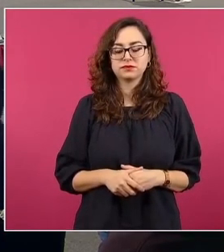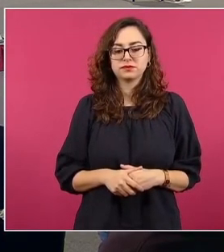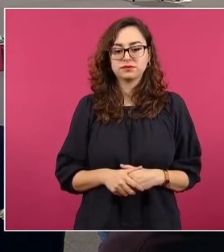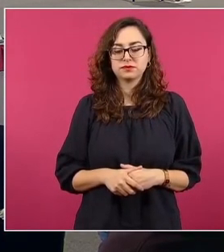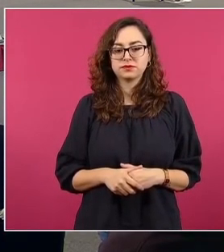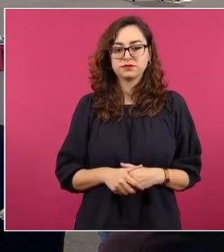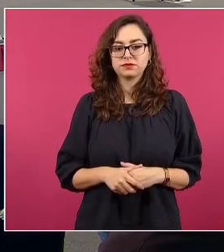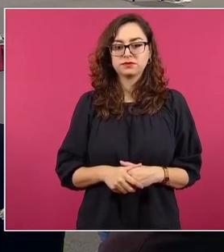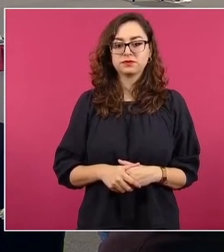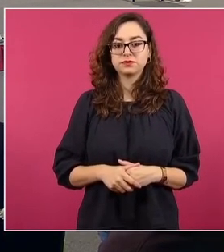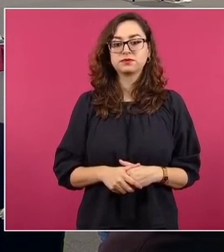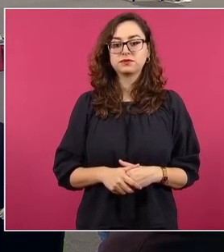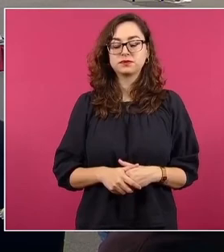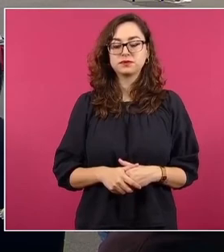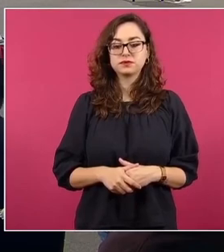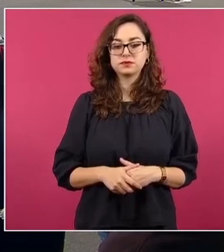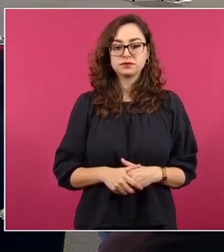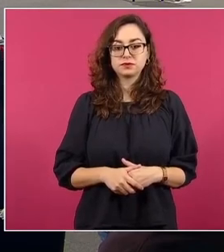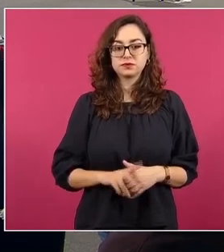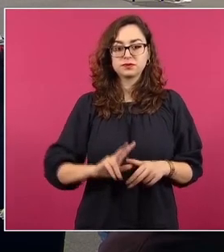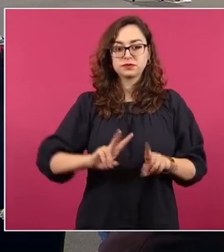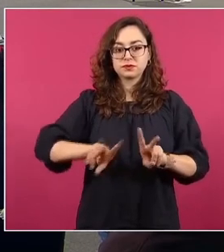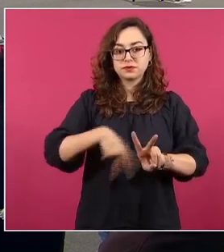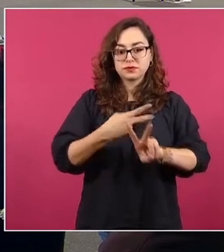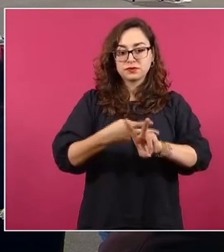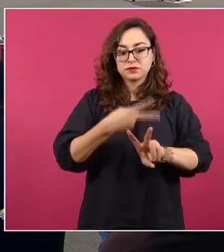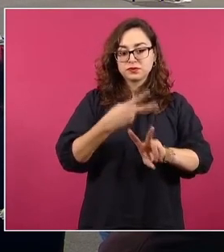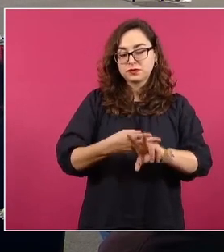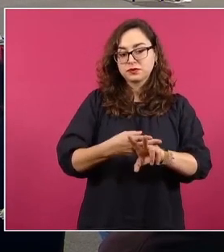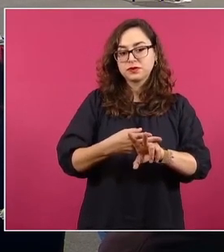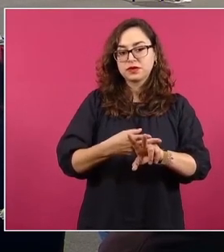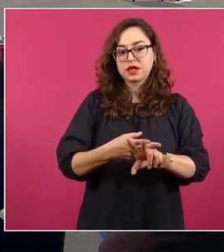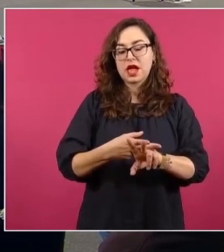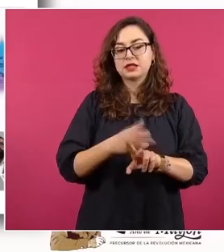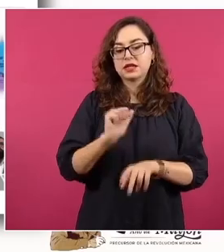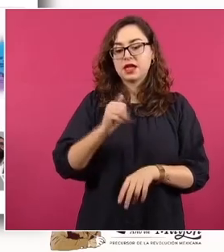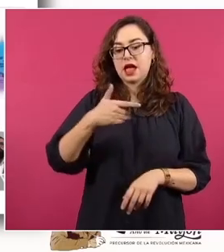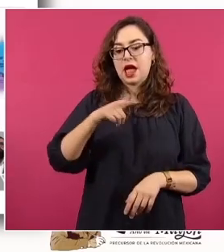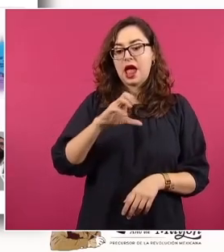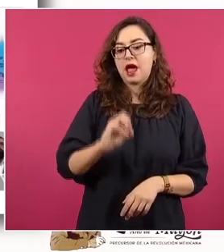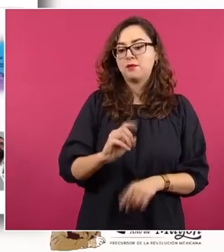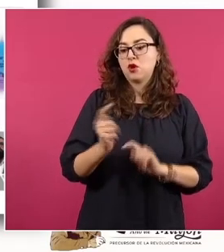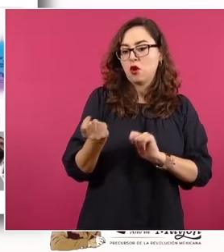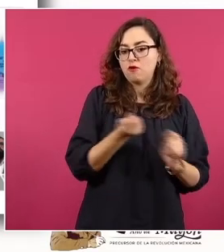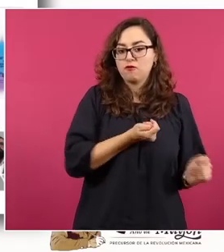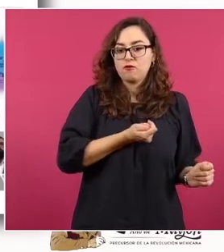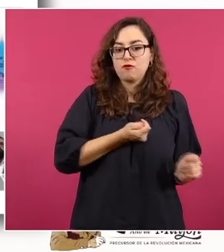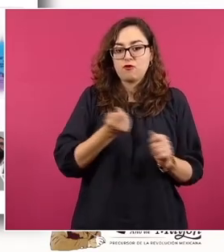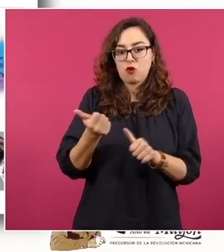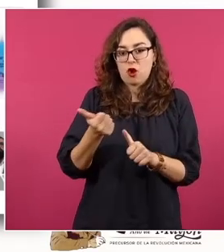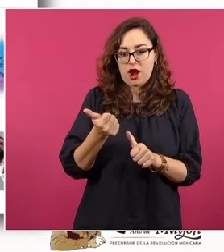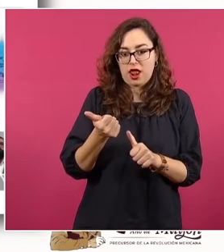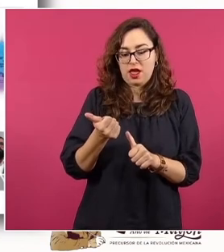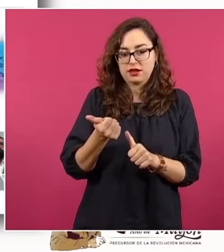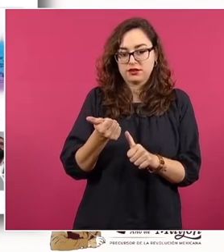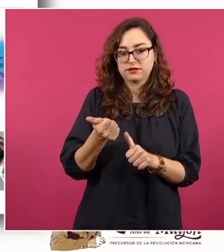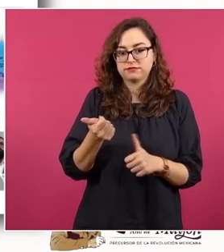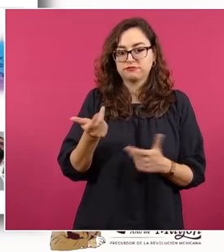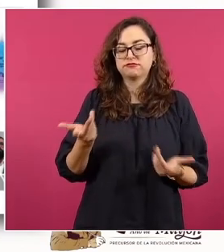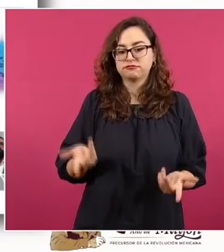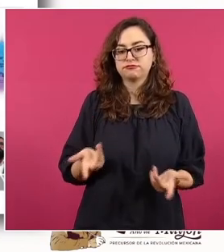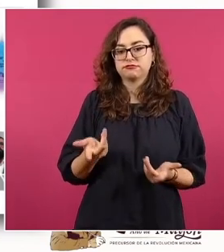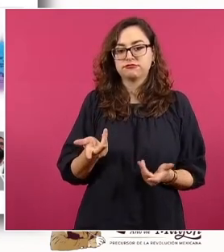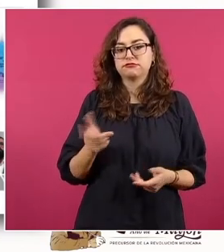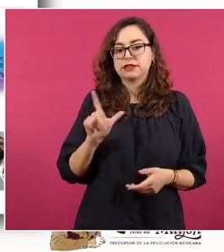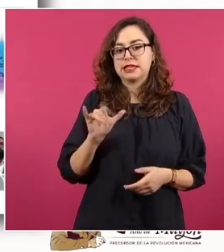el analizar el hashtag AMLO vete ya, Luigi Cantú me hizo esta entrevista donde